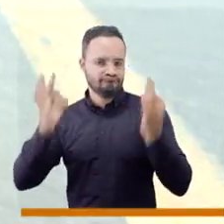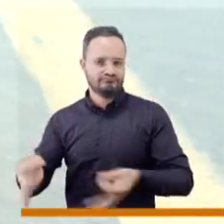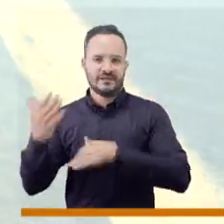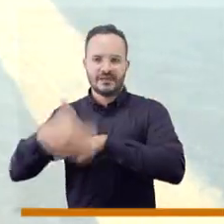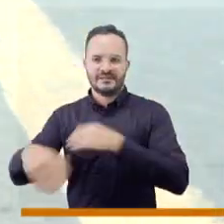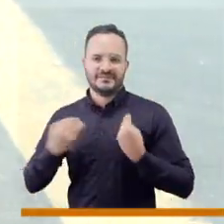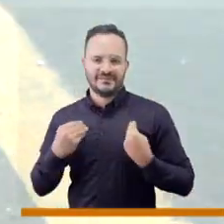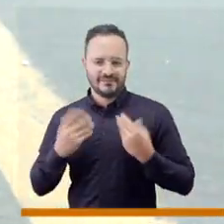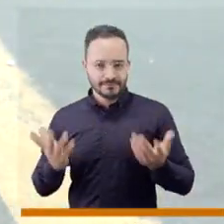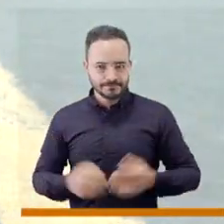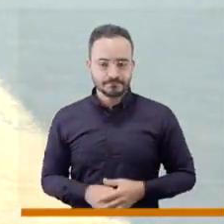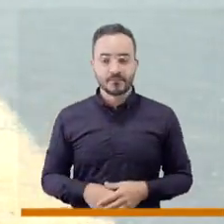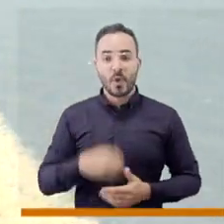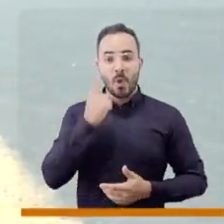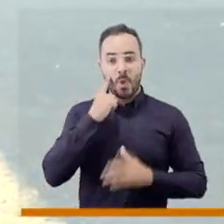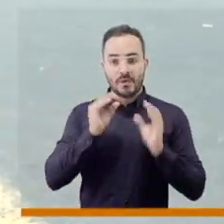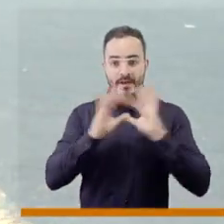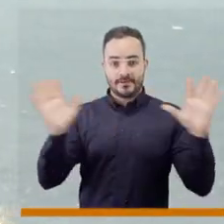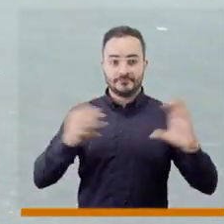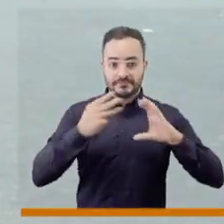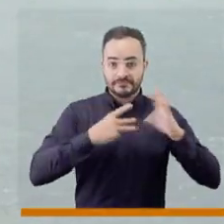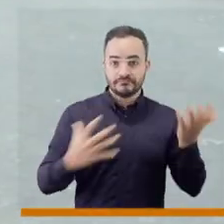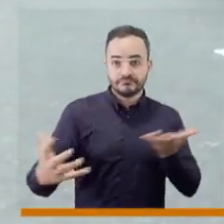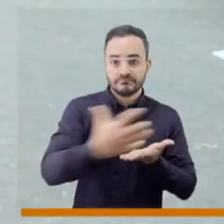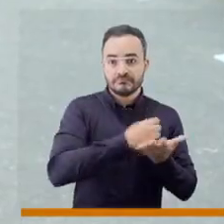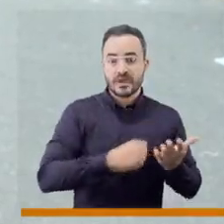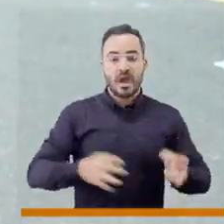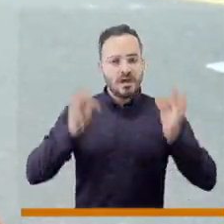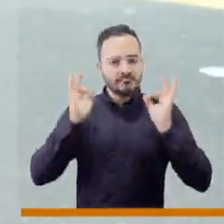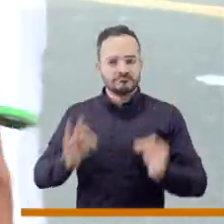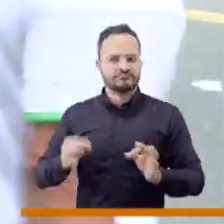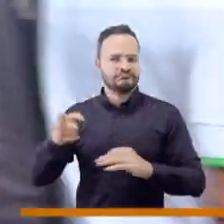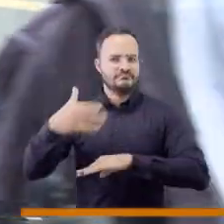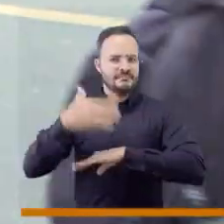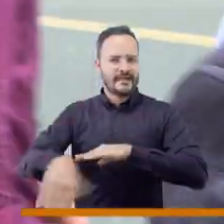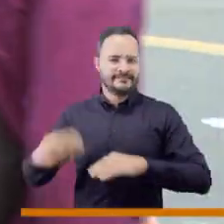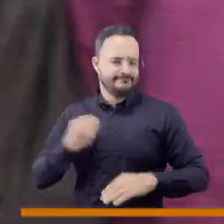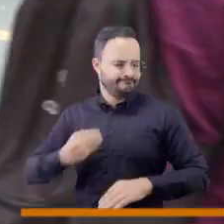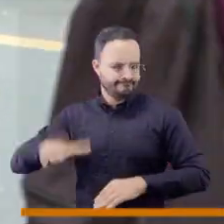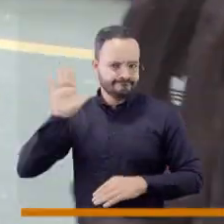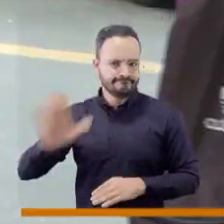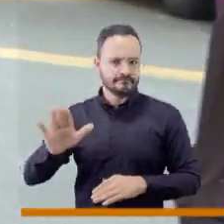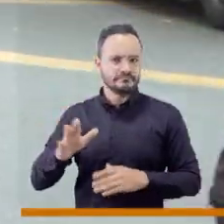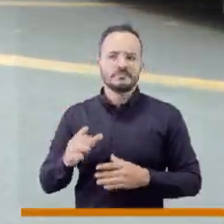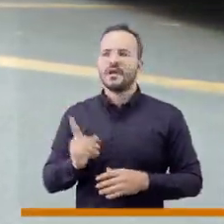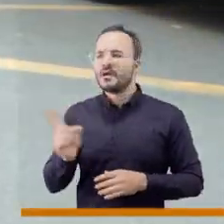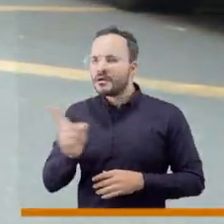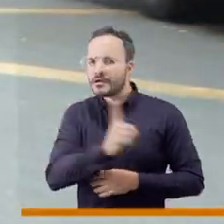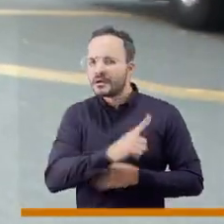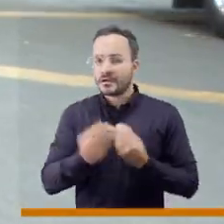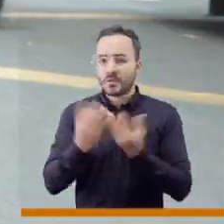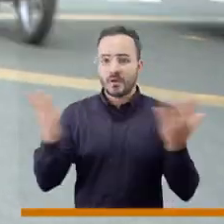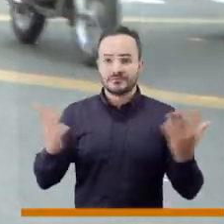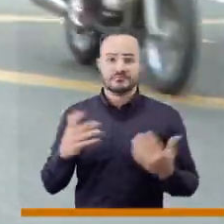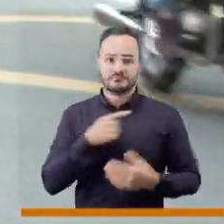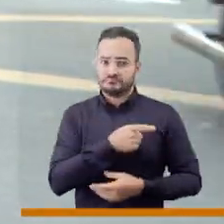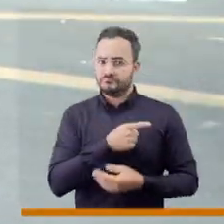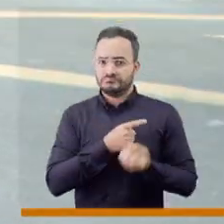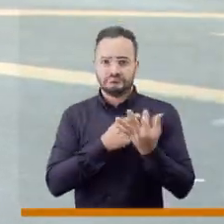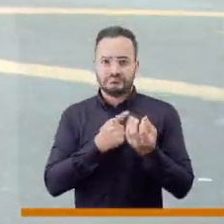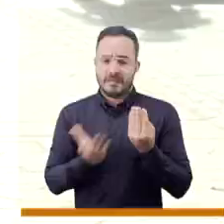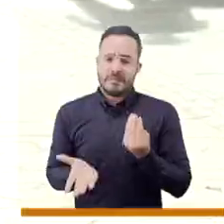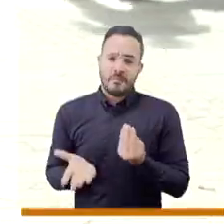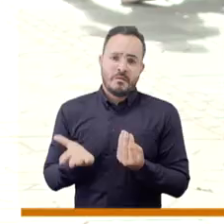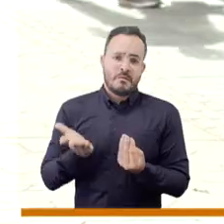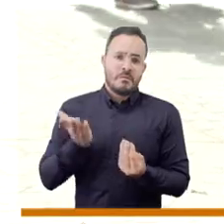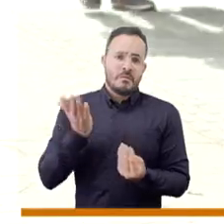mal, si hay 8 mil según el censo, hoy en situación de calle, o sea, continuamente en la calle, su hábitat